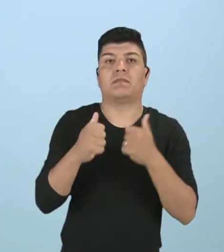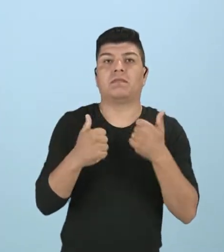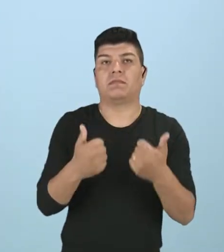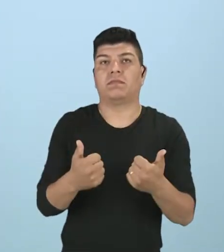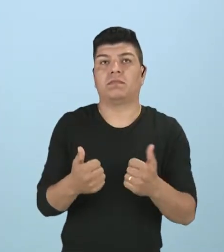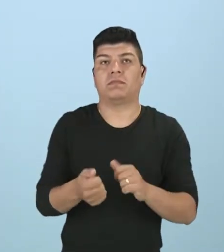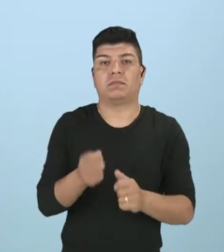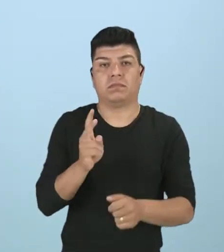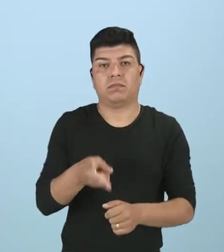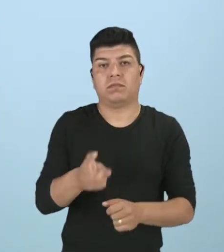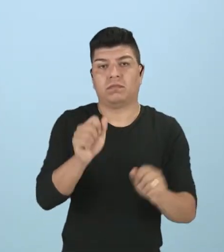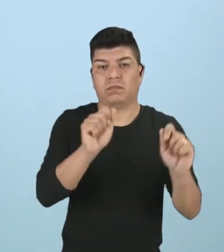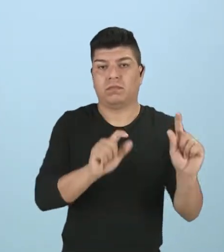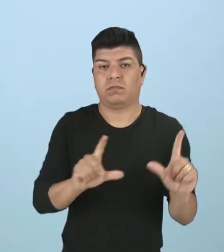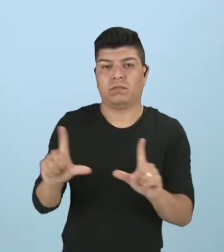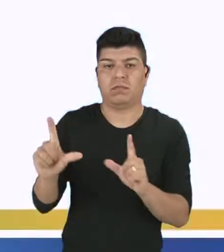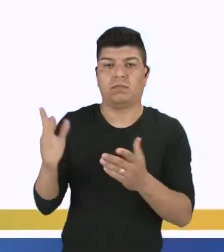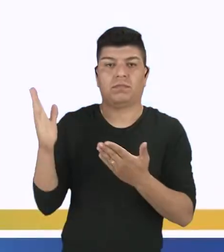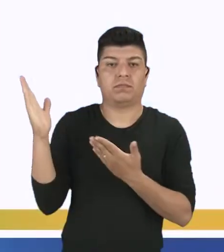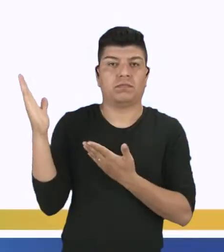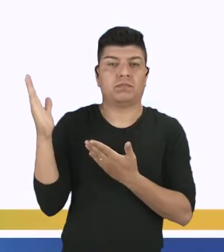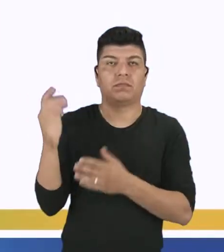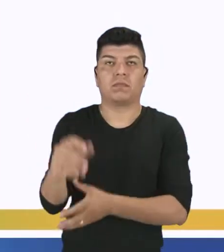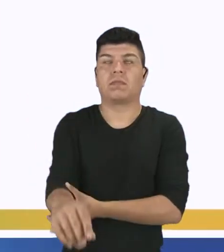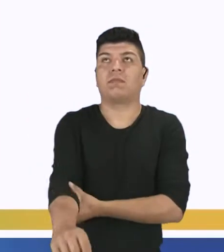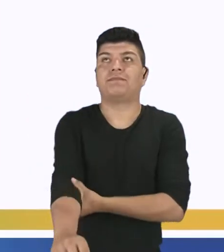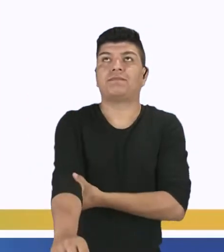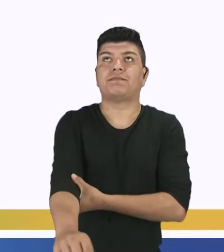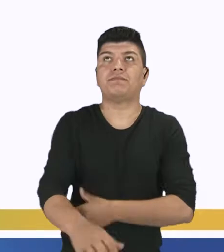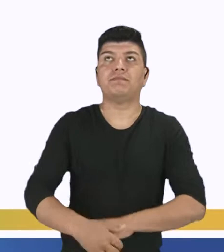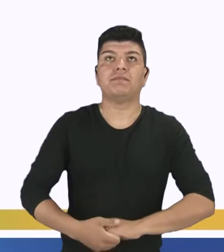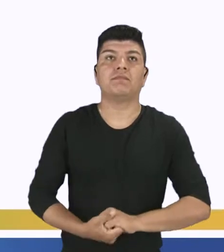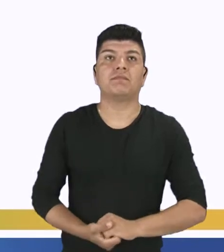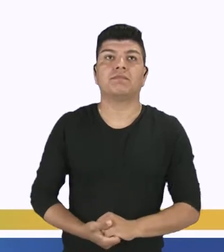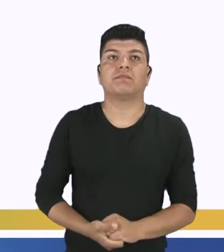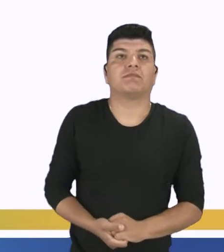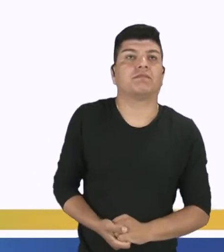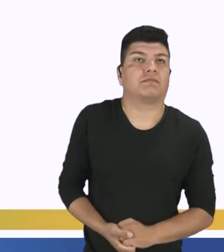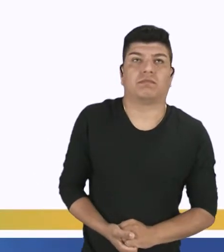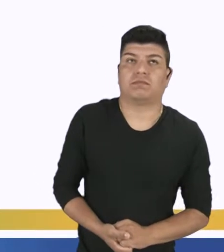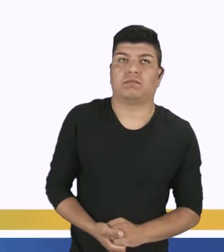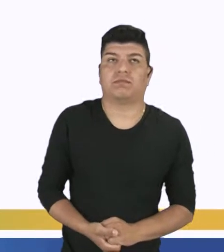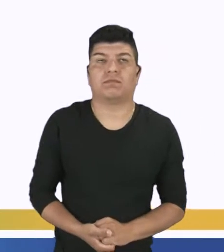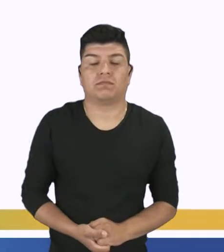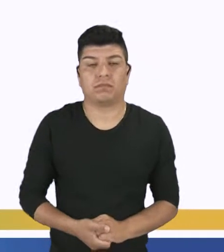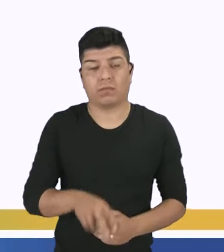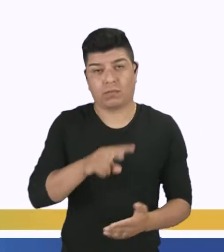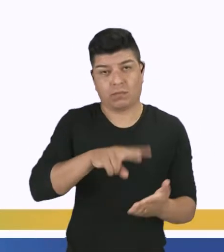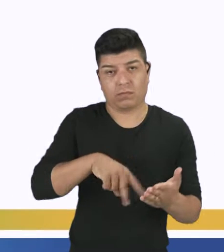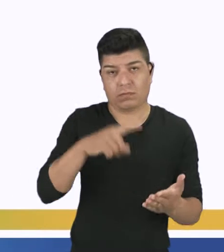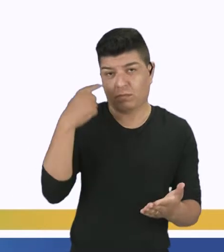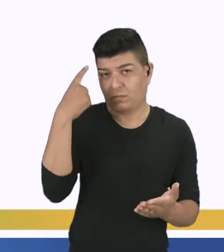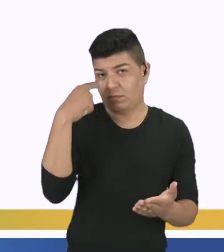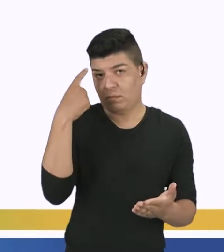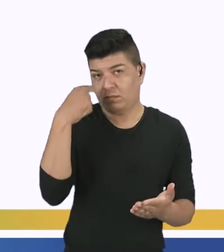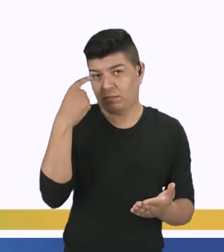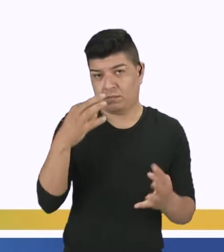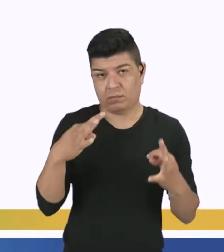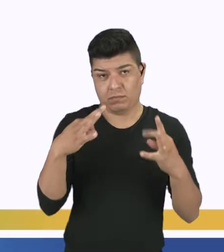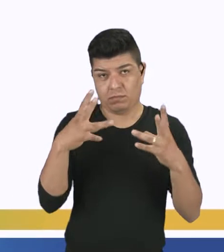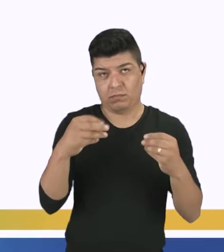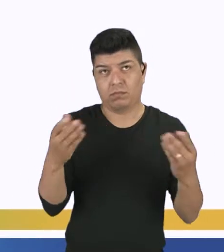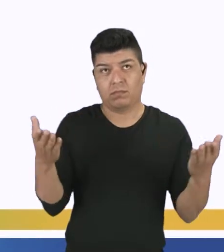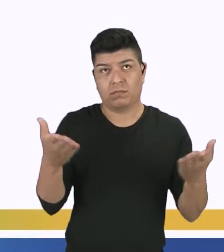ustedes pueden acompañar en el slide? ¿Cierto? Próximo slide. Los artículos de opinión suelen